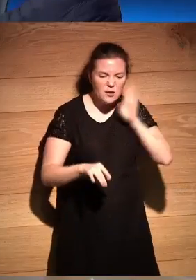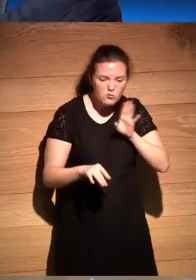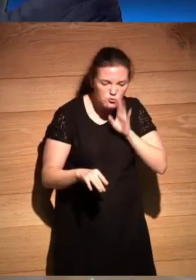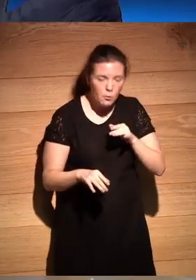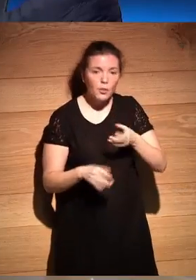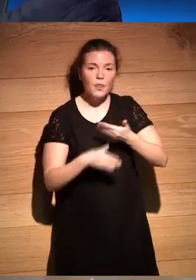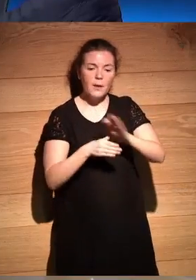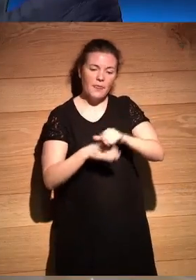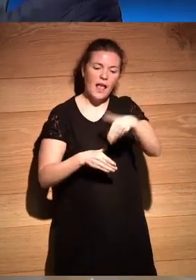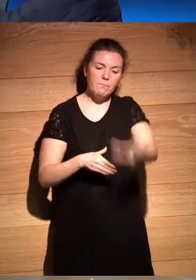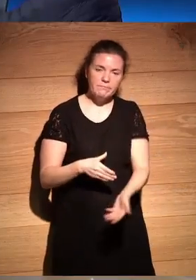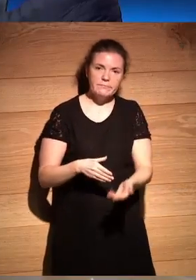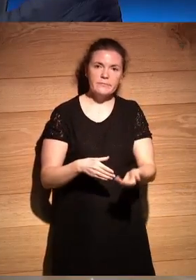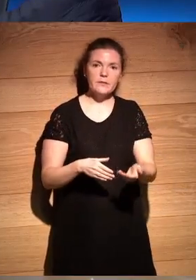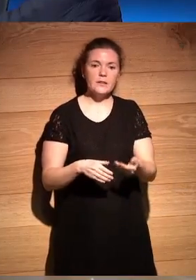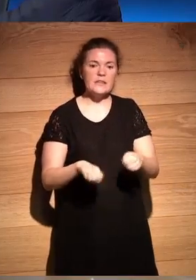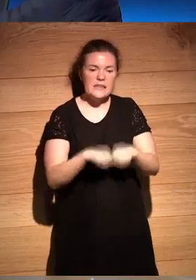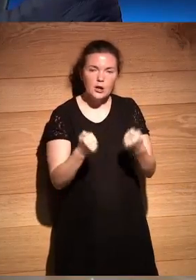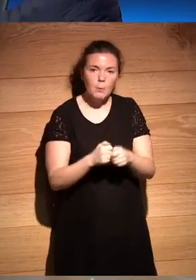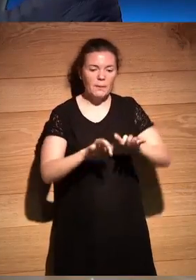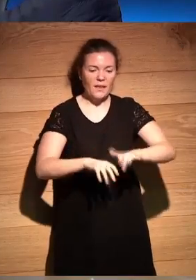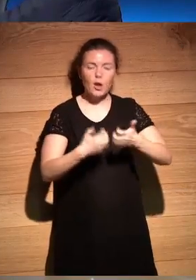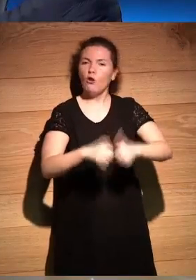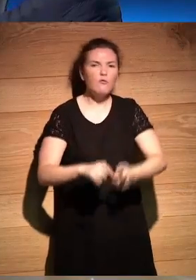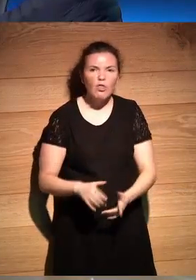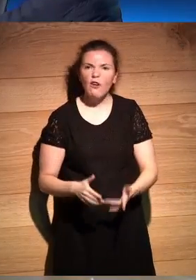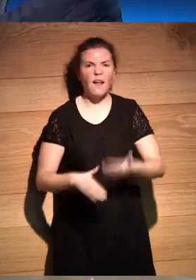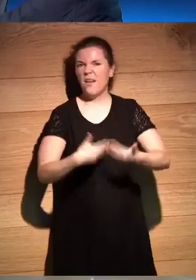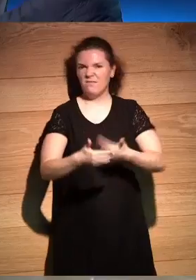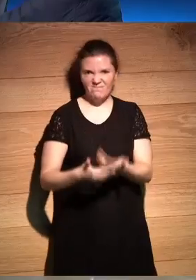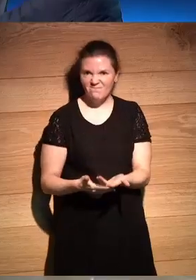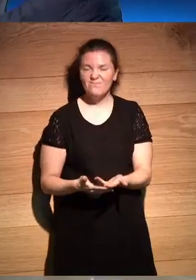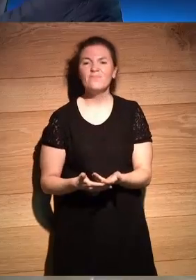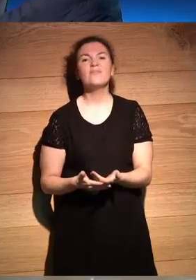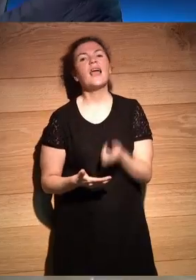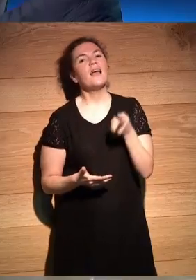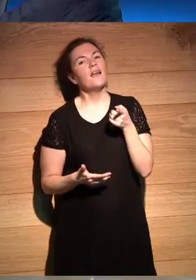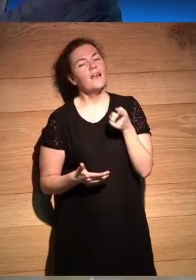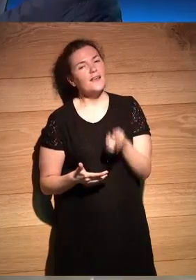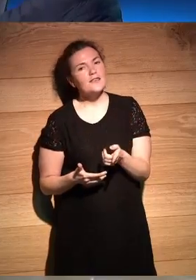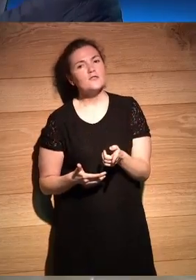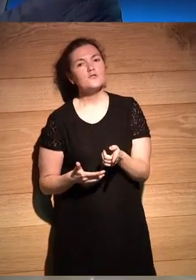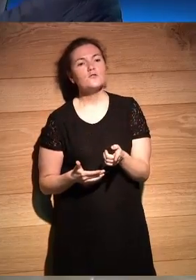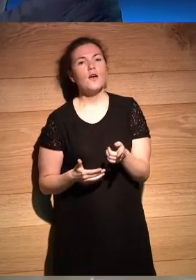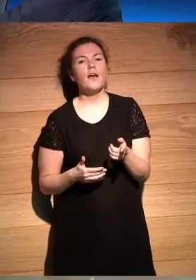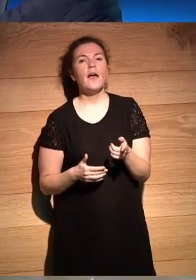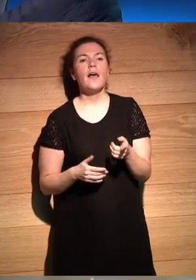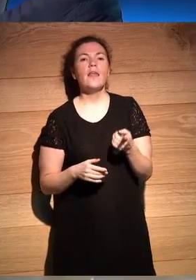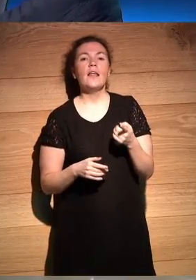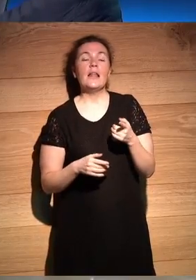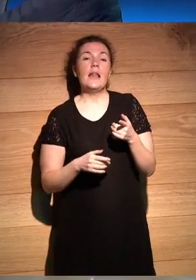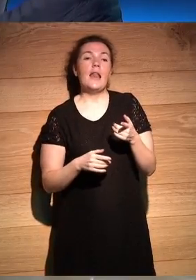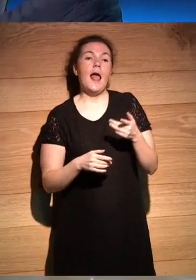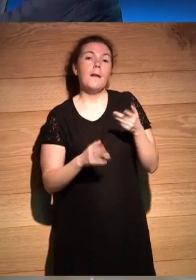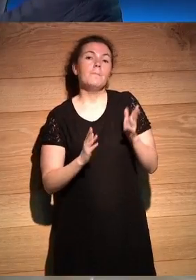le cae cerveza tecate y se jode la máquina no funciona etcétera yo creo que esa parte de la fisicidad del